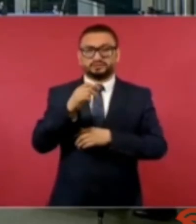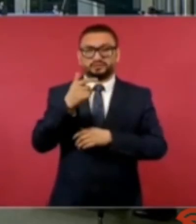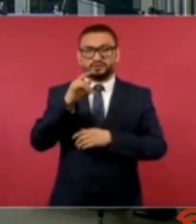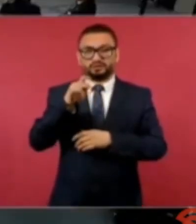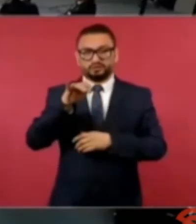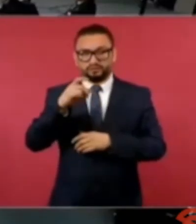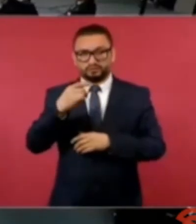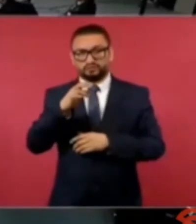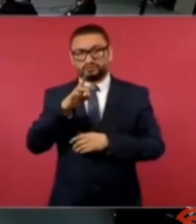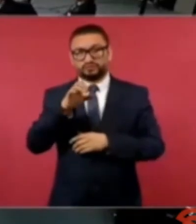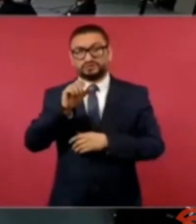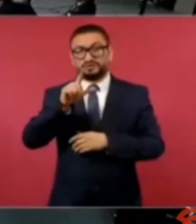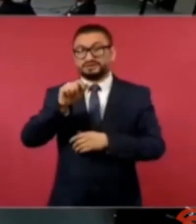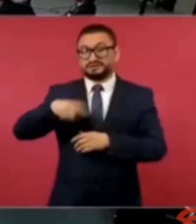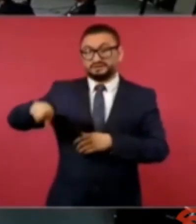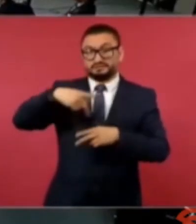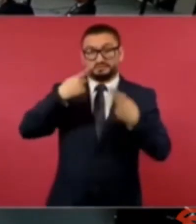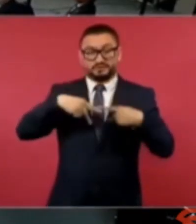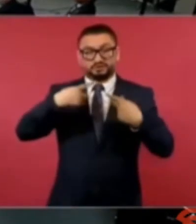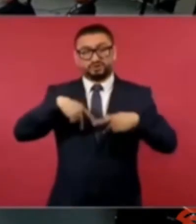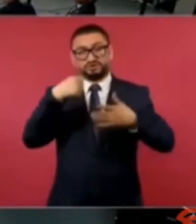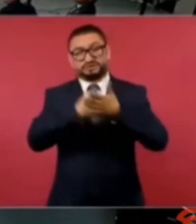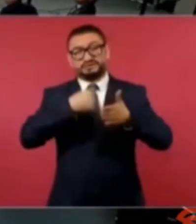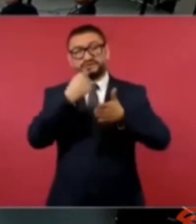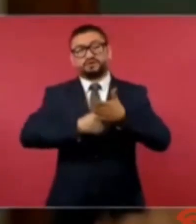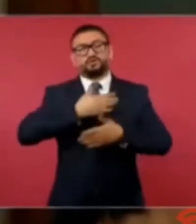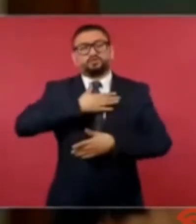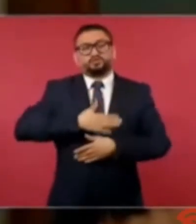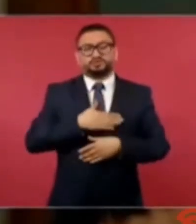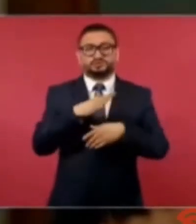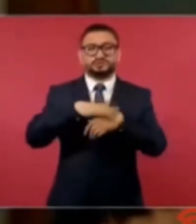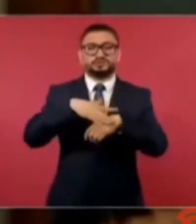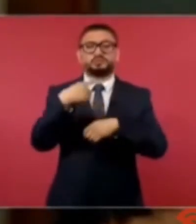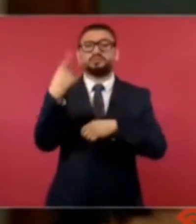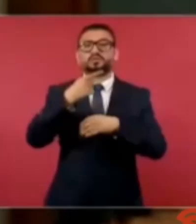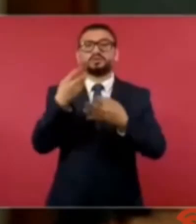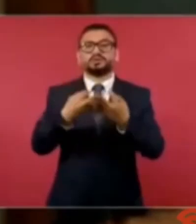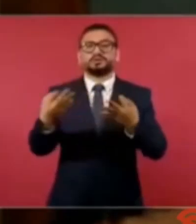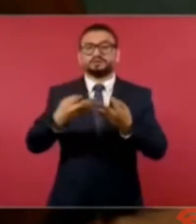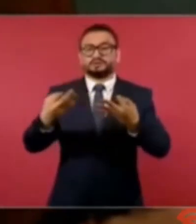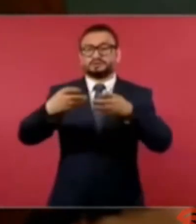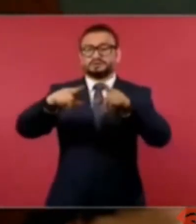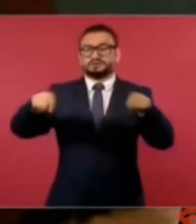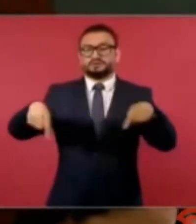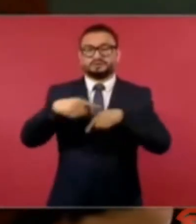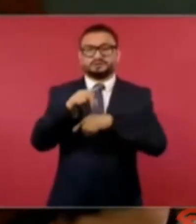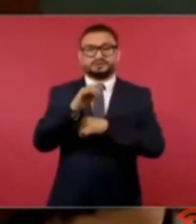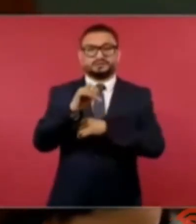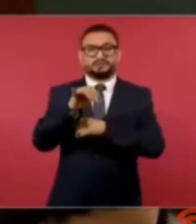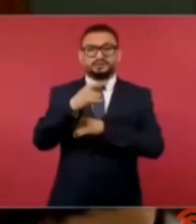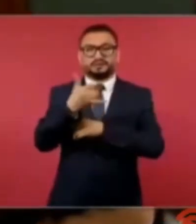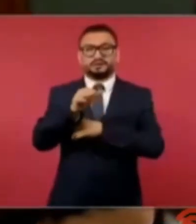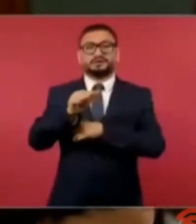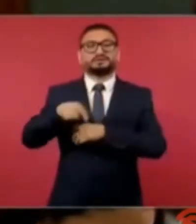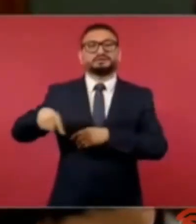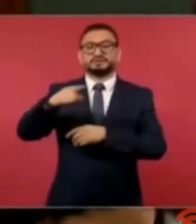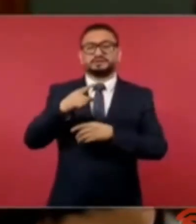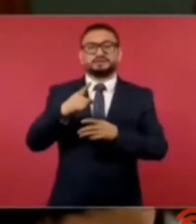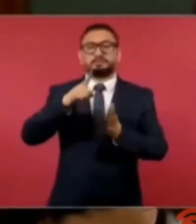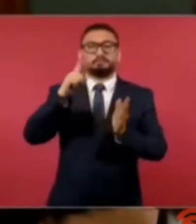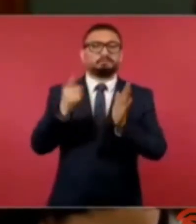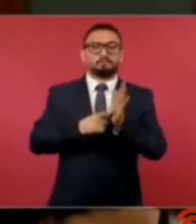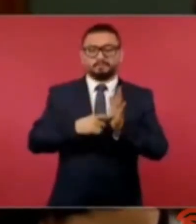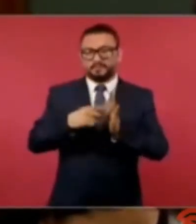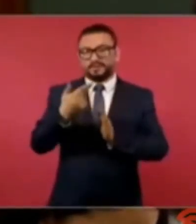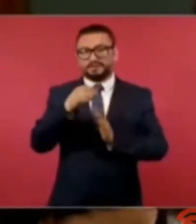Muchos de estos señores en pie de lucha exigiendo justicia por las tierras Capeta Maya, más de mil hectáreas en